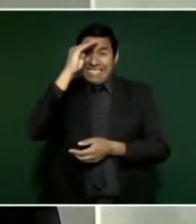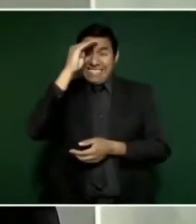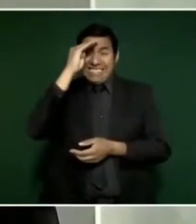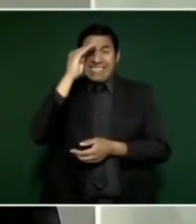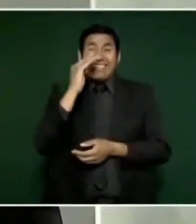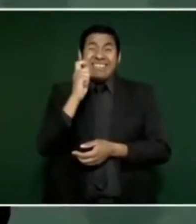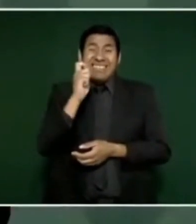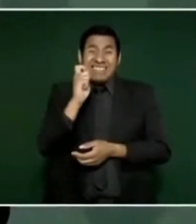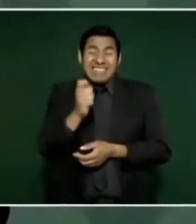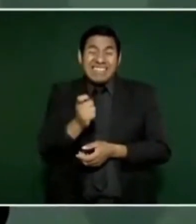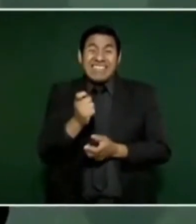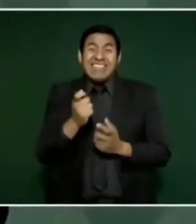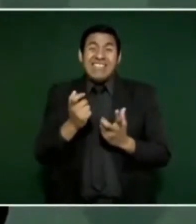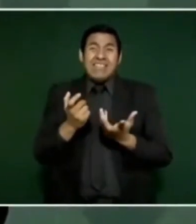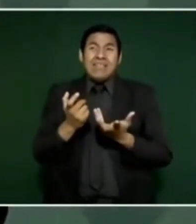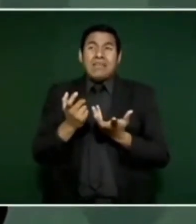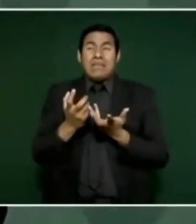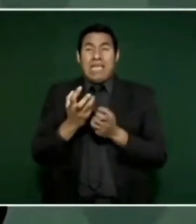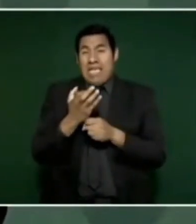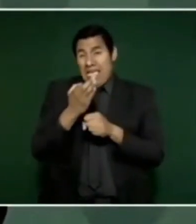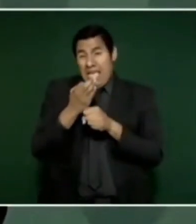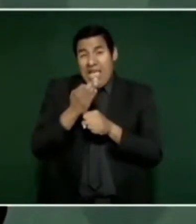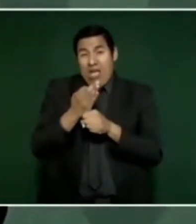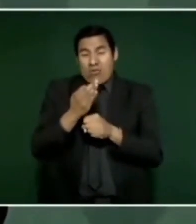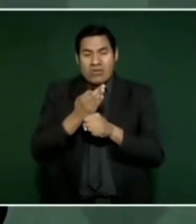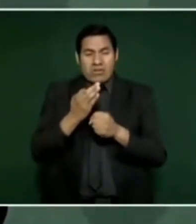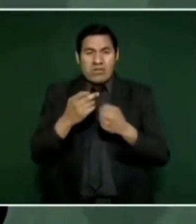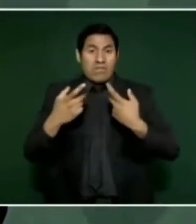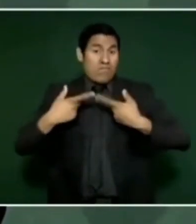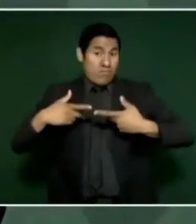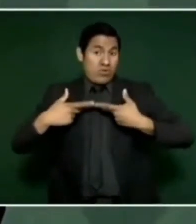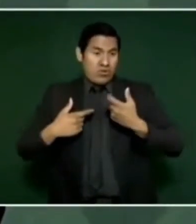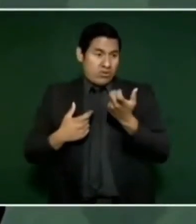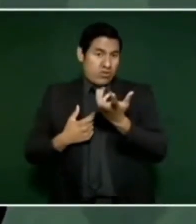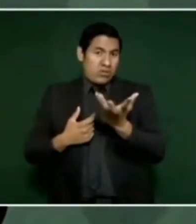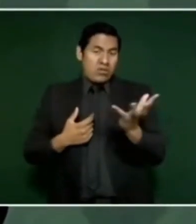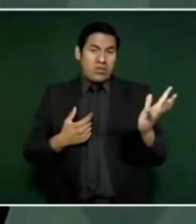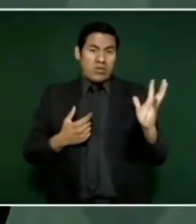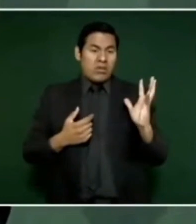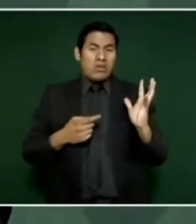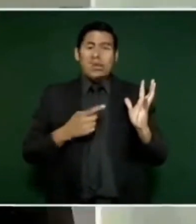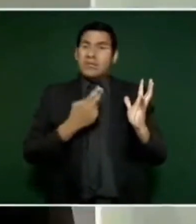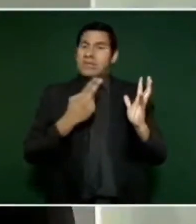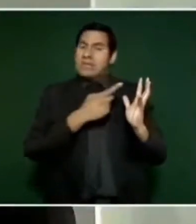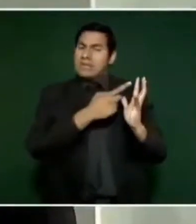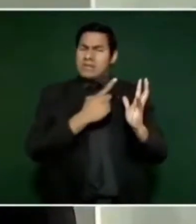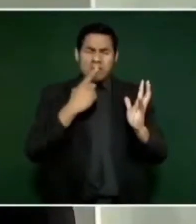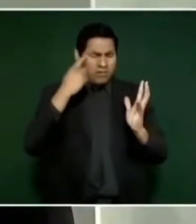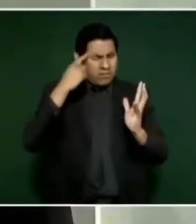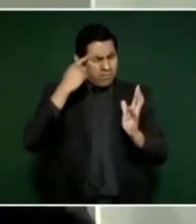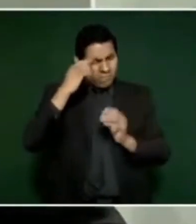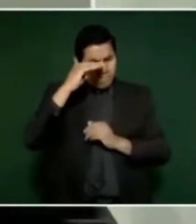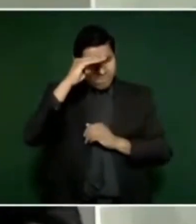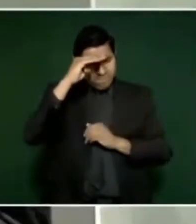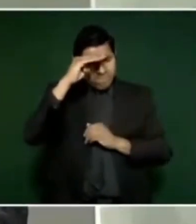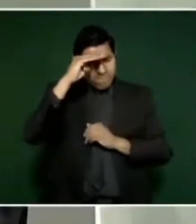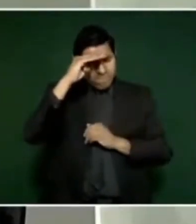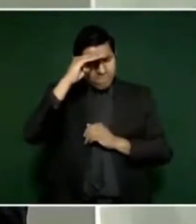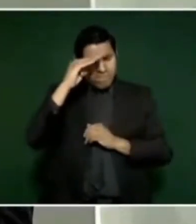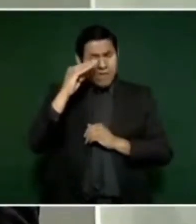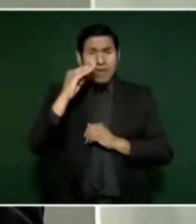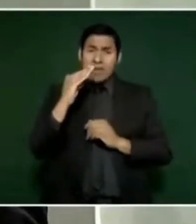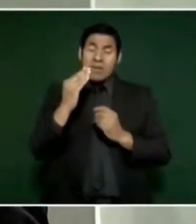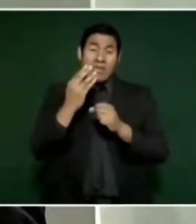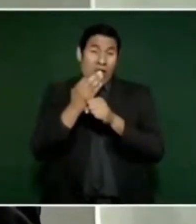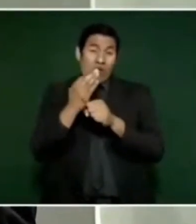que hay más conciencia, más politización, pues se va a fijar